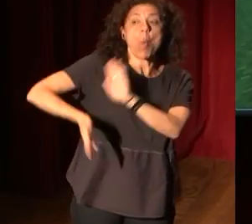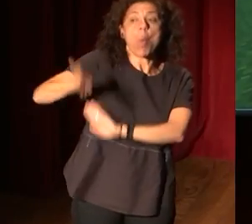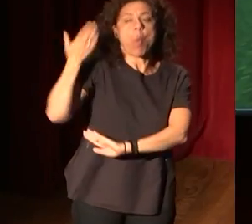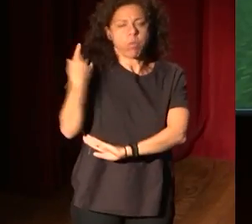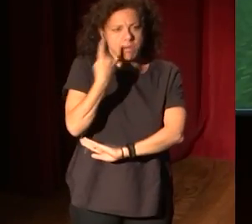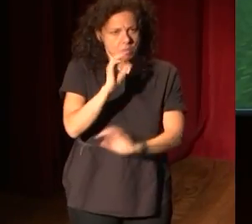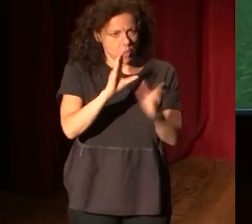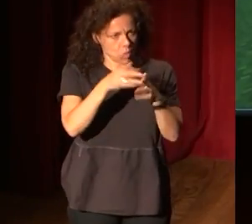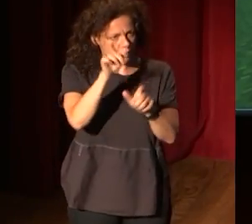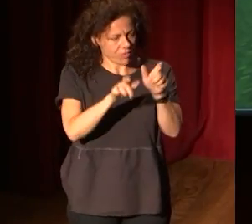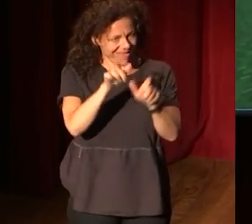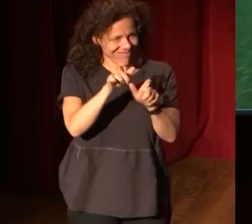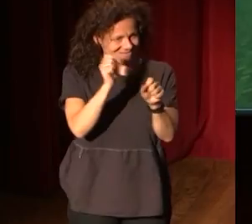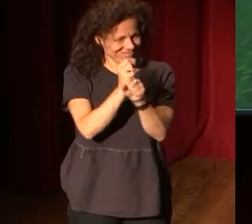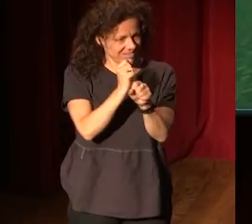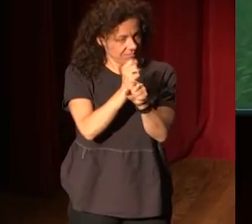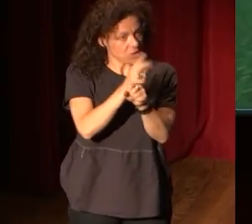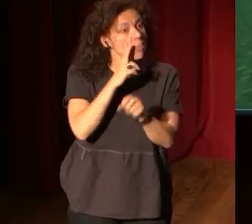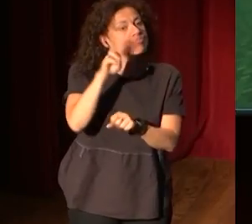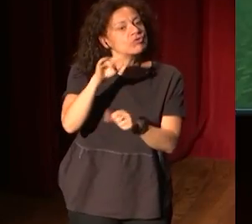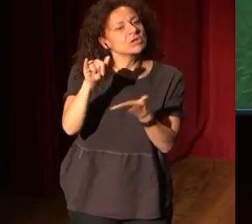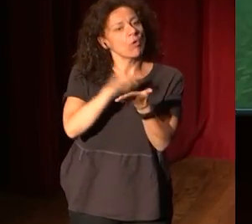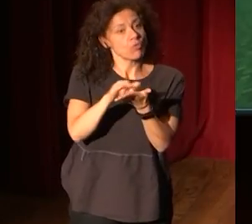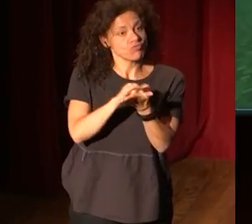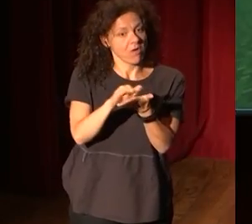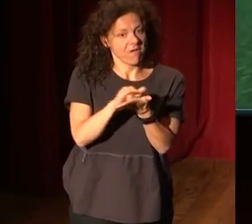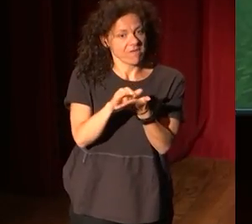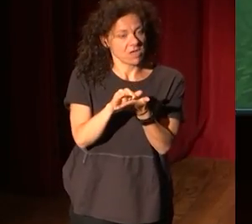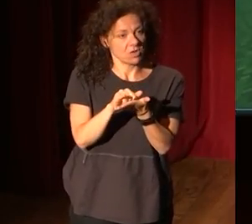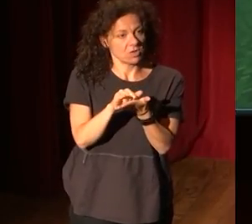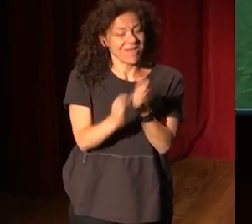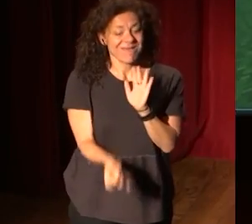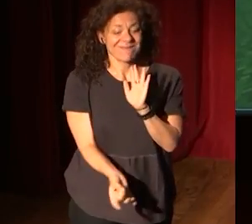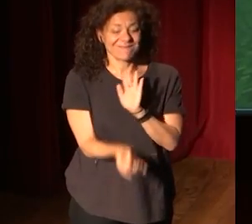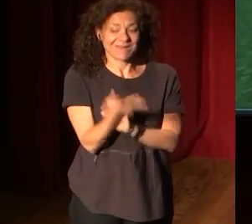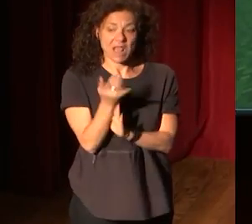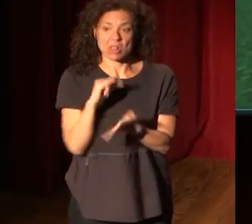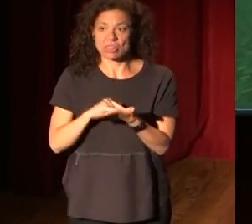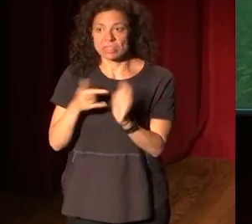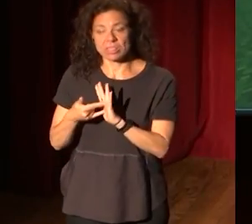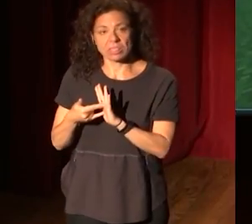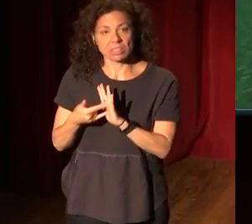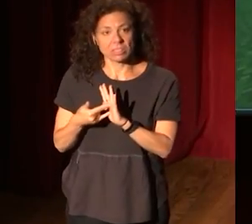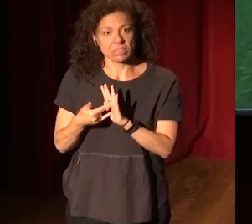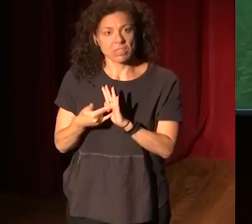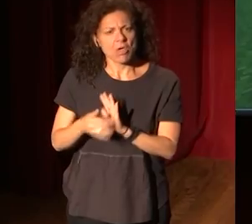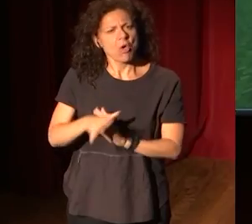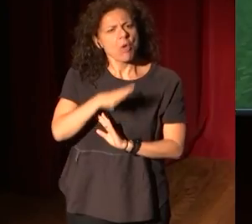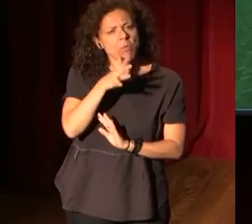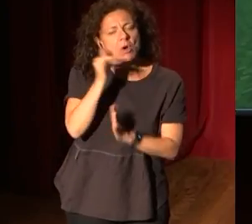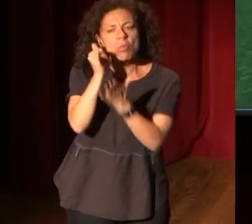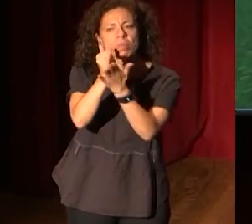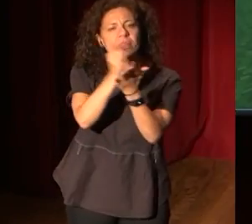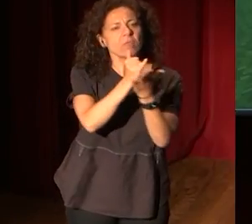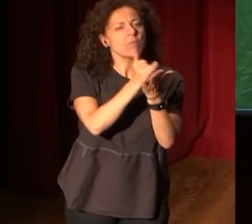en el Museo Metropolitano de Nueva York creando tecnología para probar nuevos públicos,